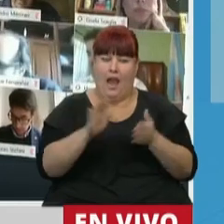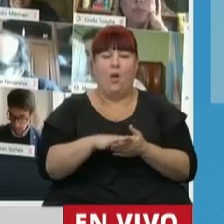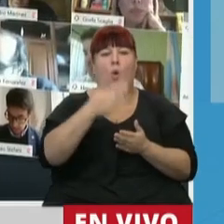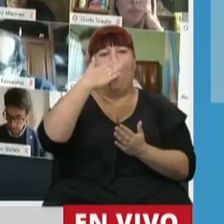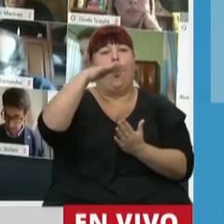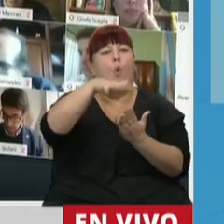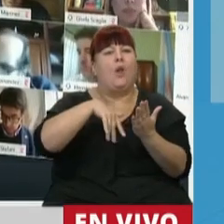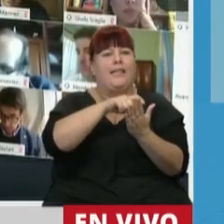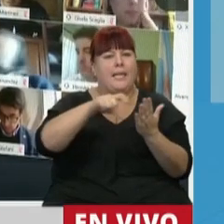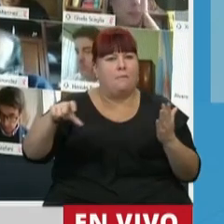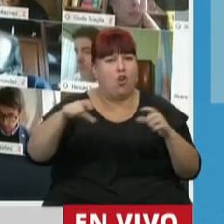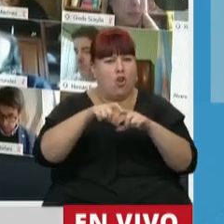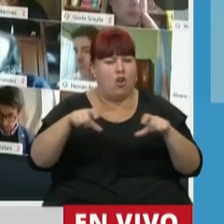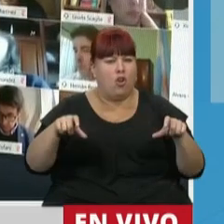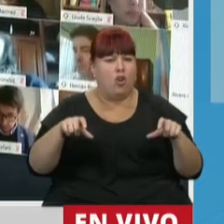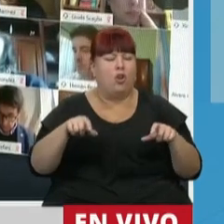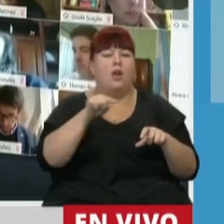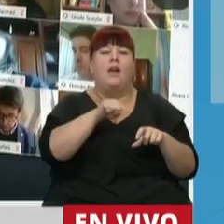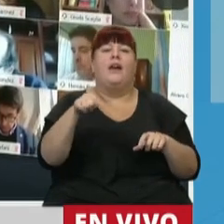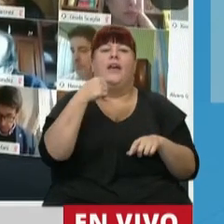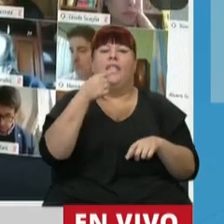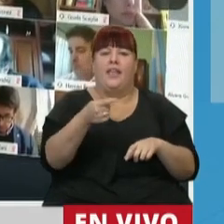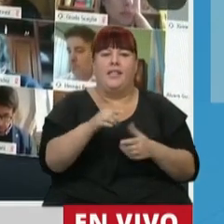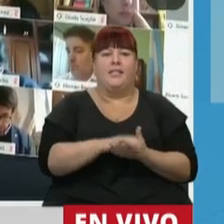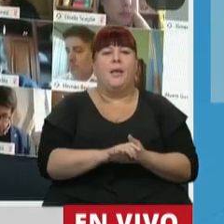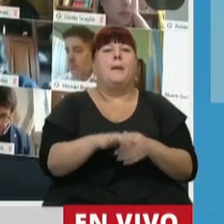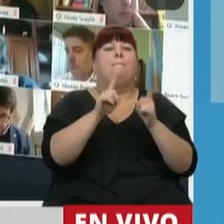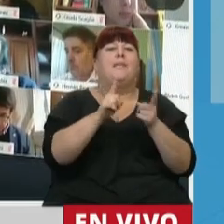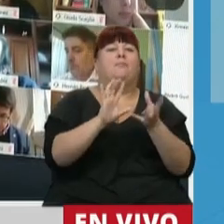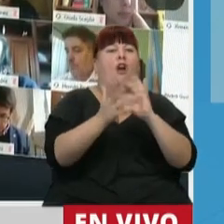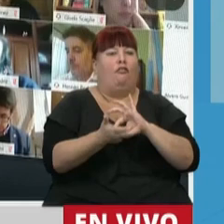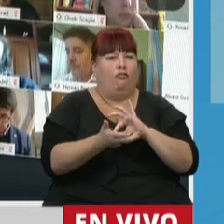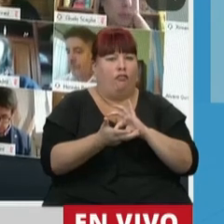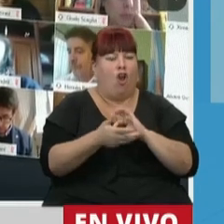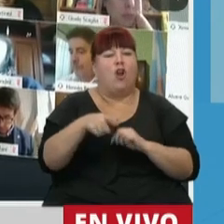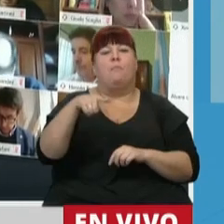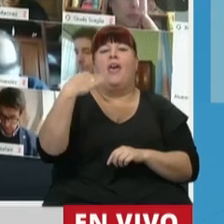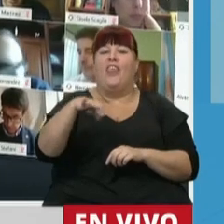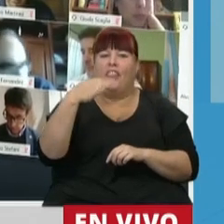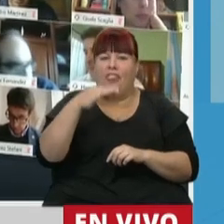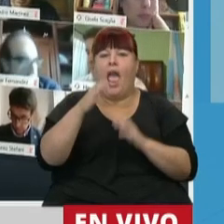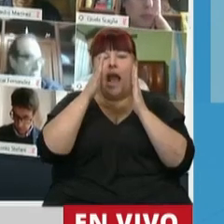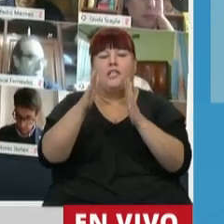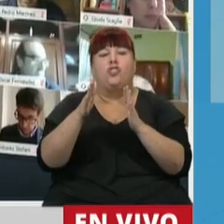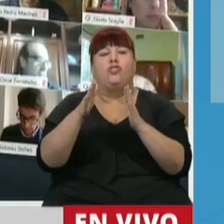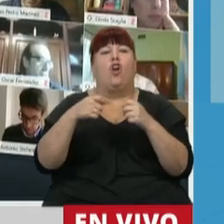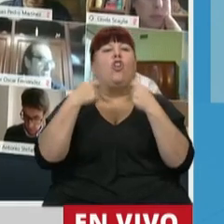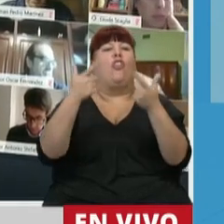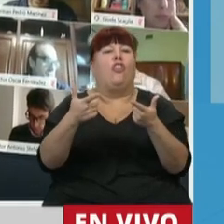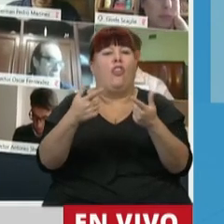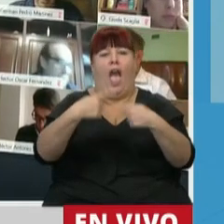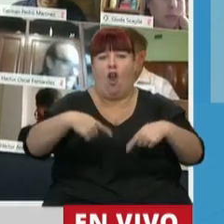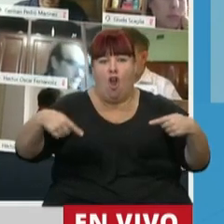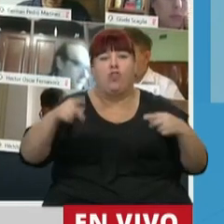su último párrafo donde dice, del mismo modo deberá atenderse la provisión de